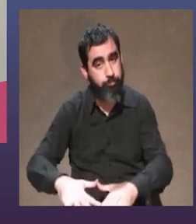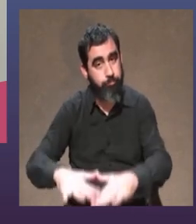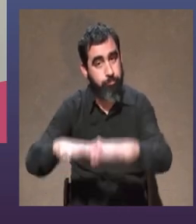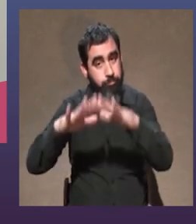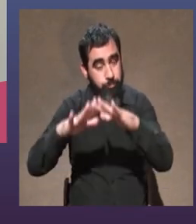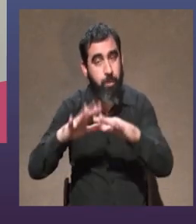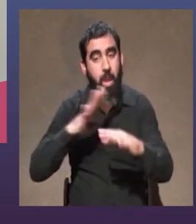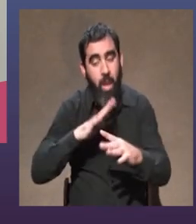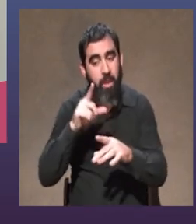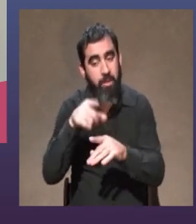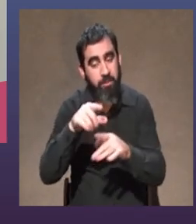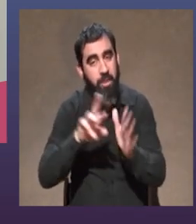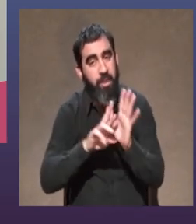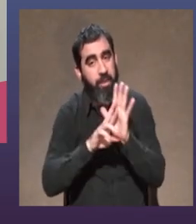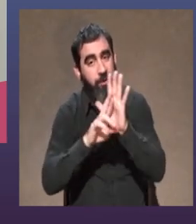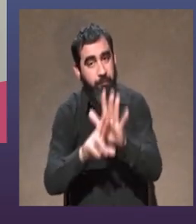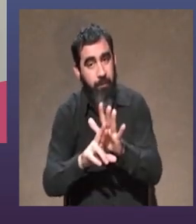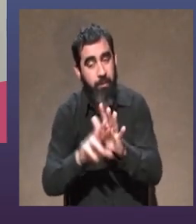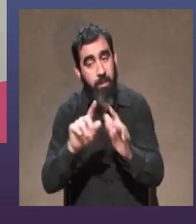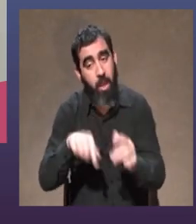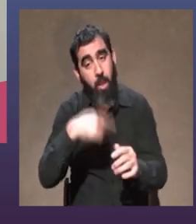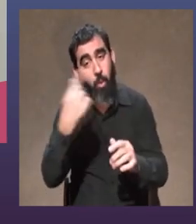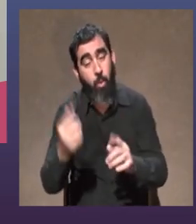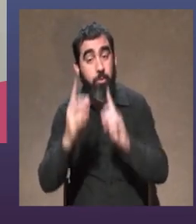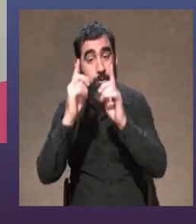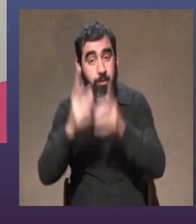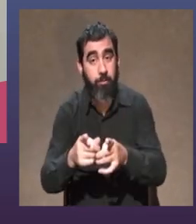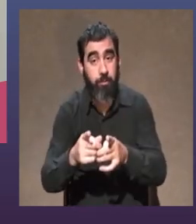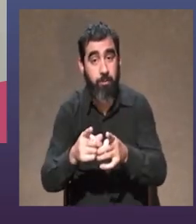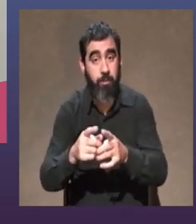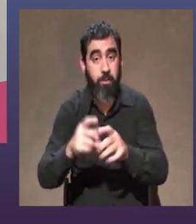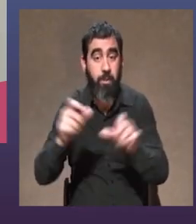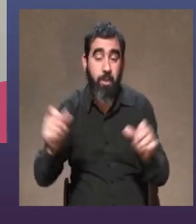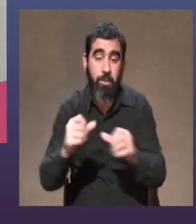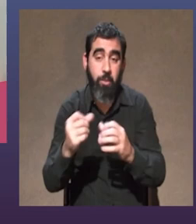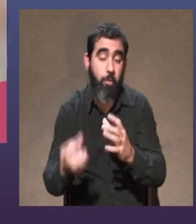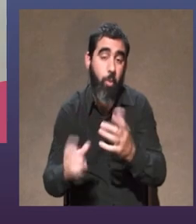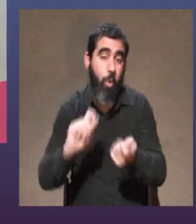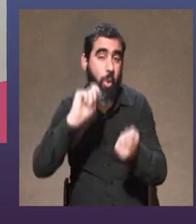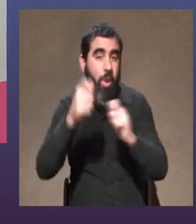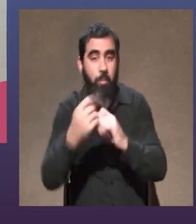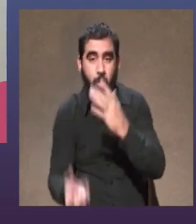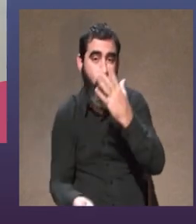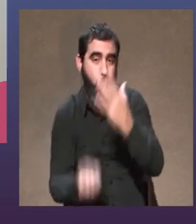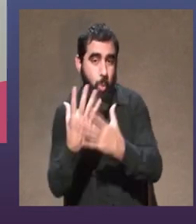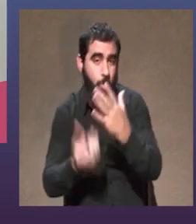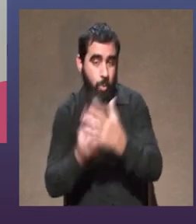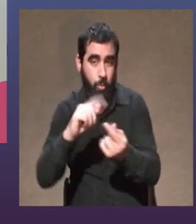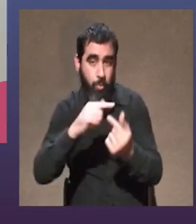crecer hay de ese tipo de referencias y hay otras que generan flores nuevas